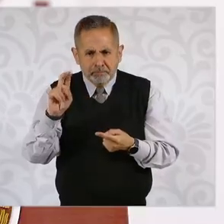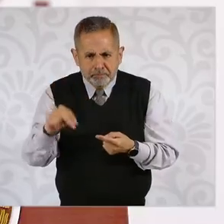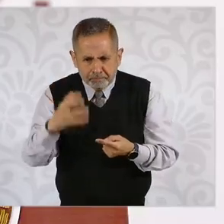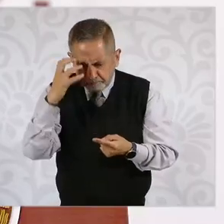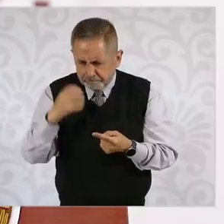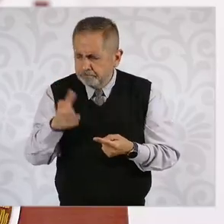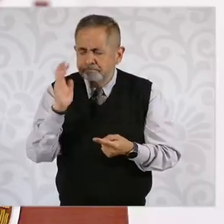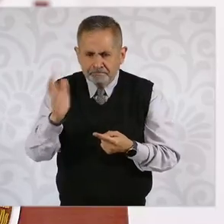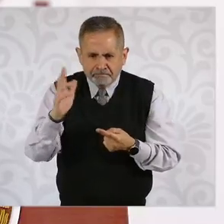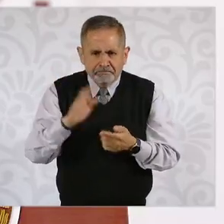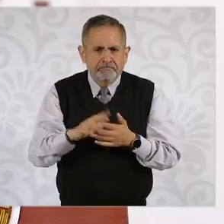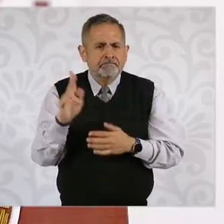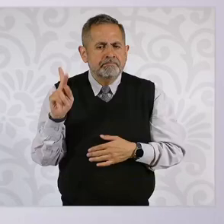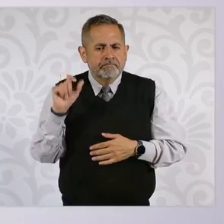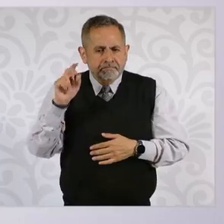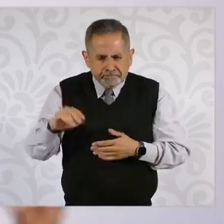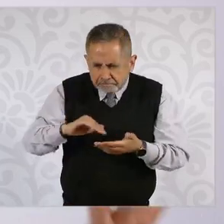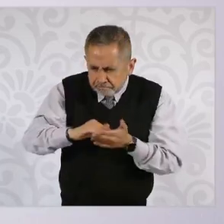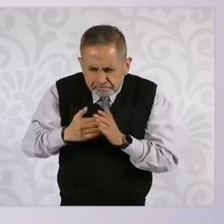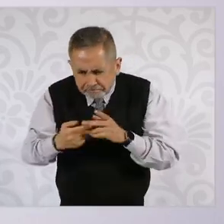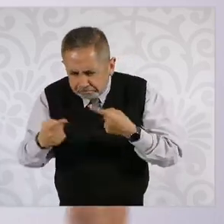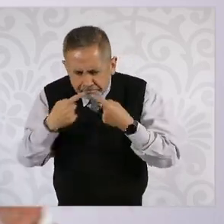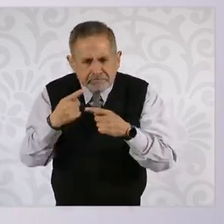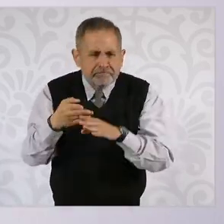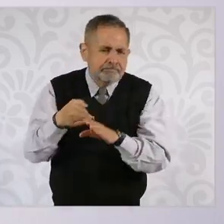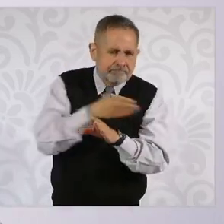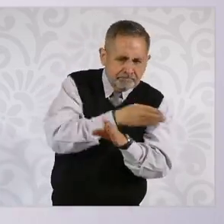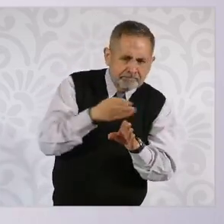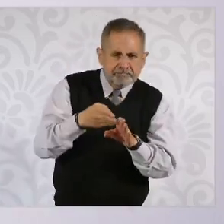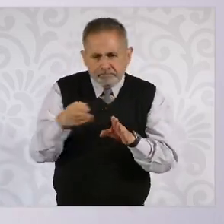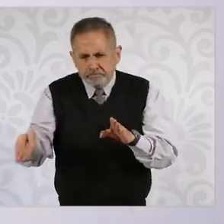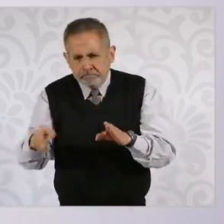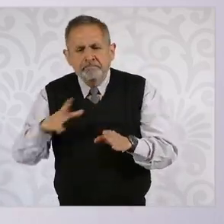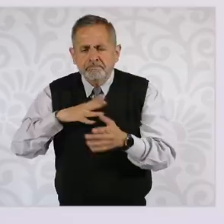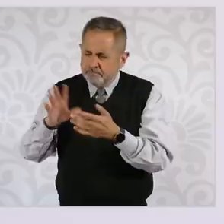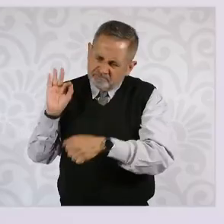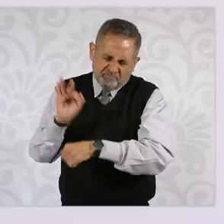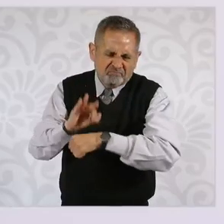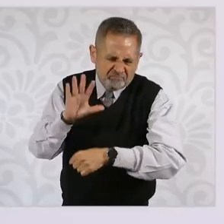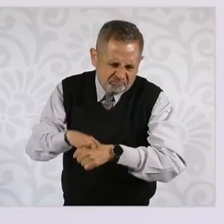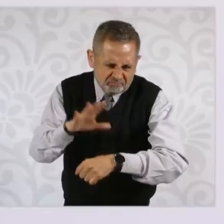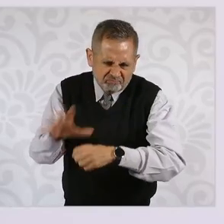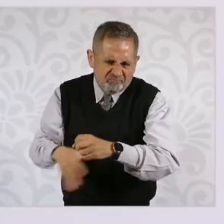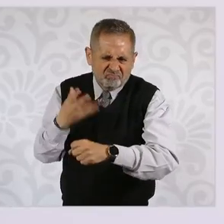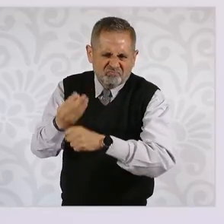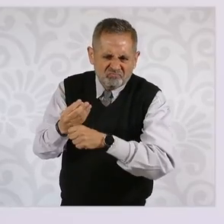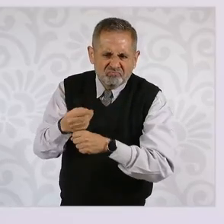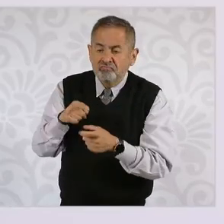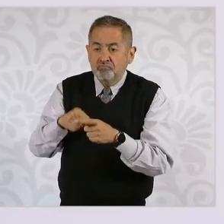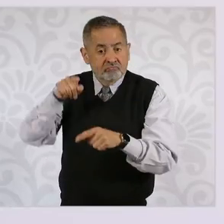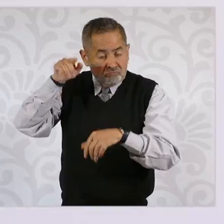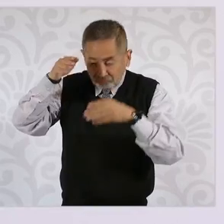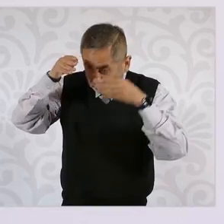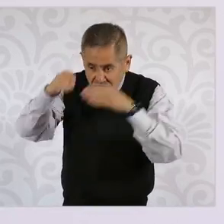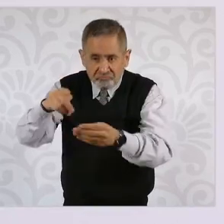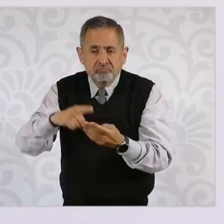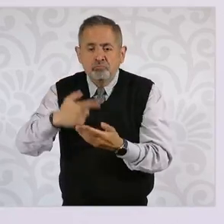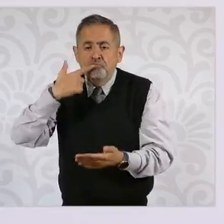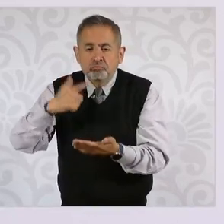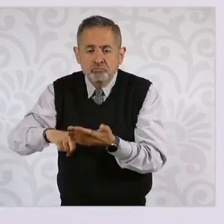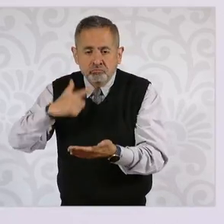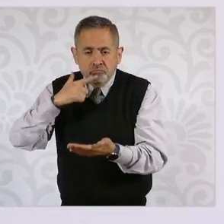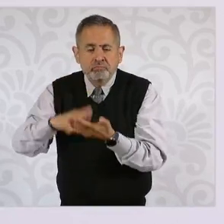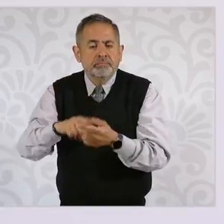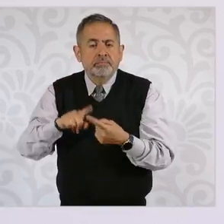estrategia desde antes y cuando llegamos la reforzamos, en particular en Celaya y en León-Guanajuato,